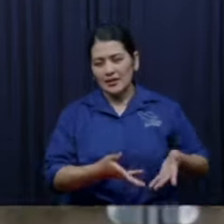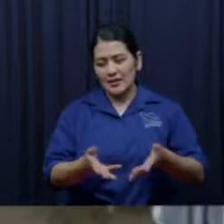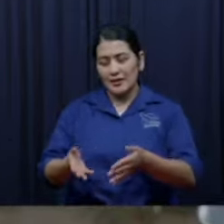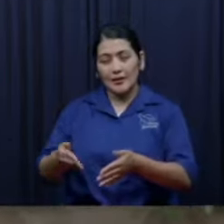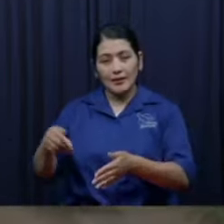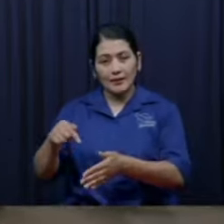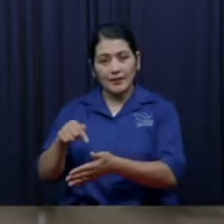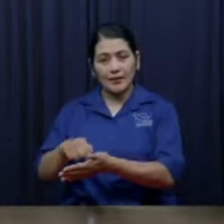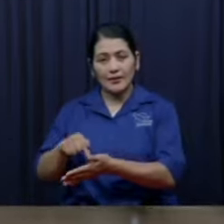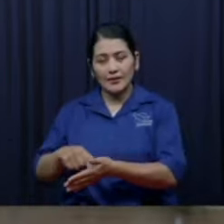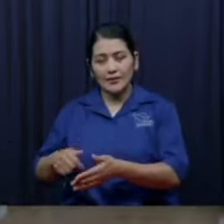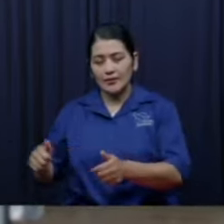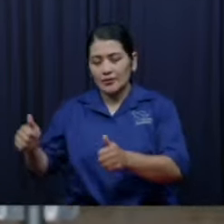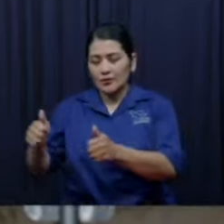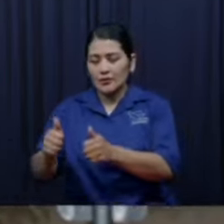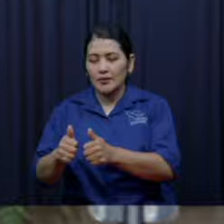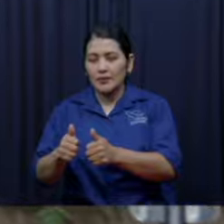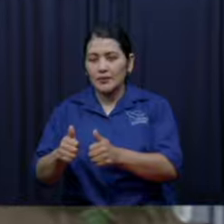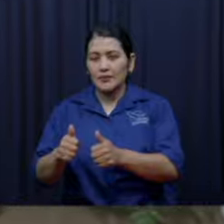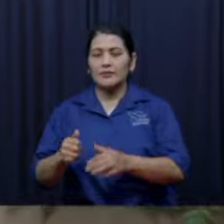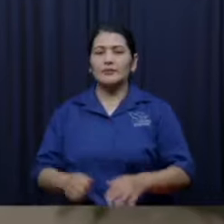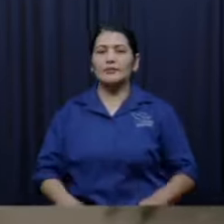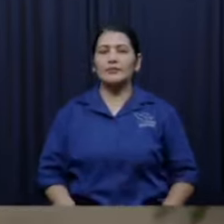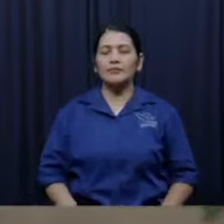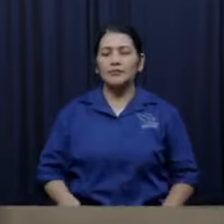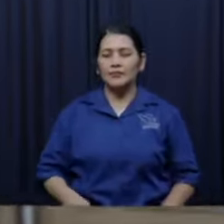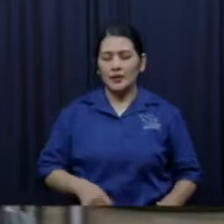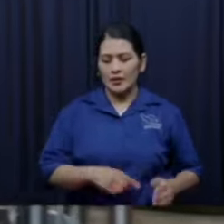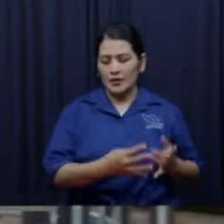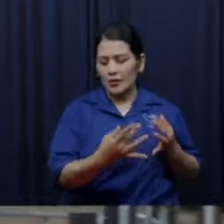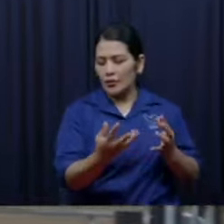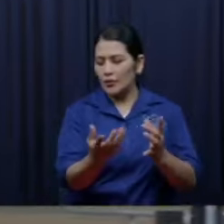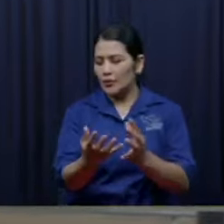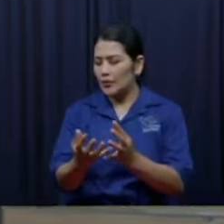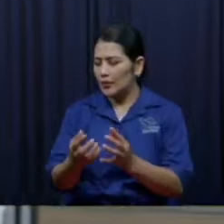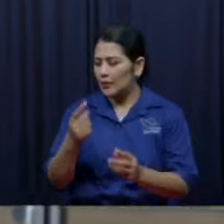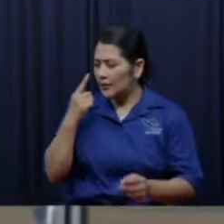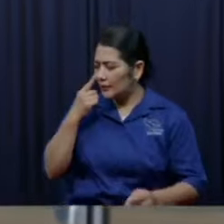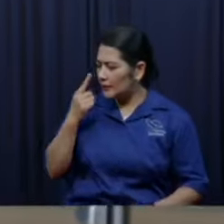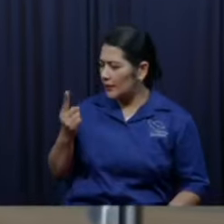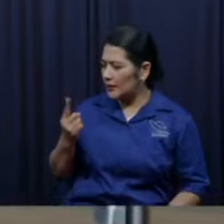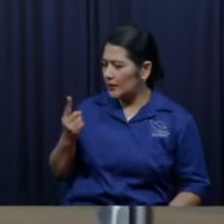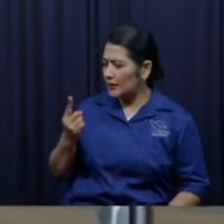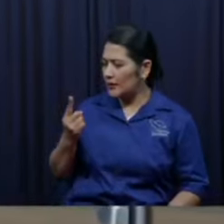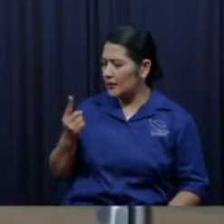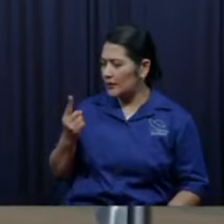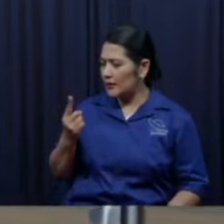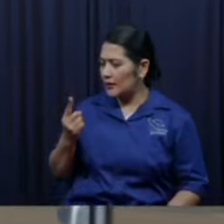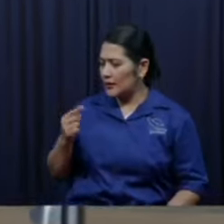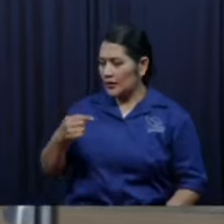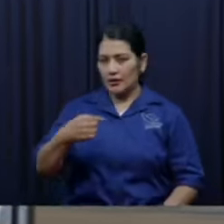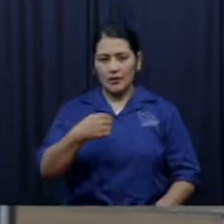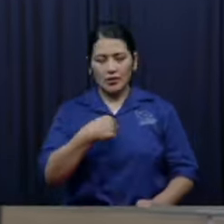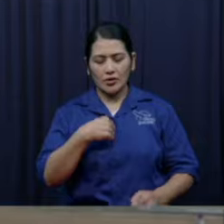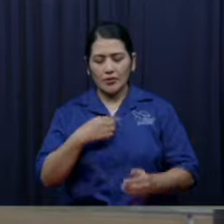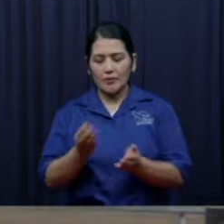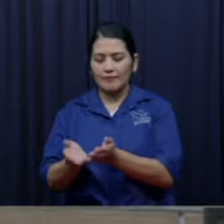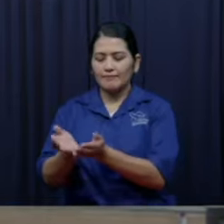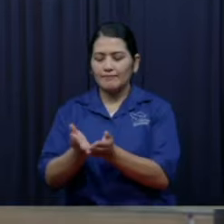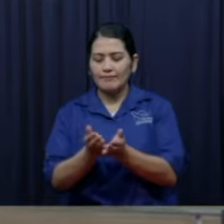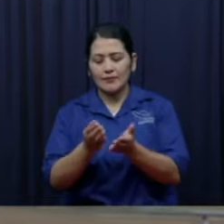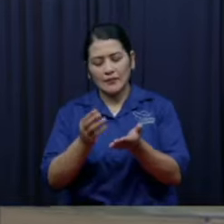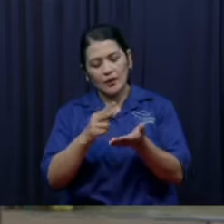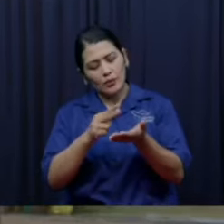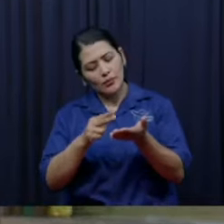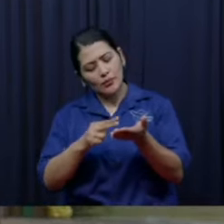yo era pastor aún solo me miraban leyendo la biblia llegaban hermanos y se empezaban a agarrar no a